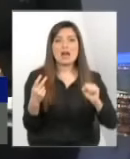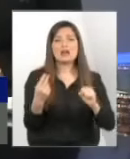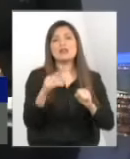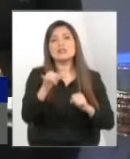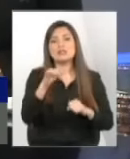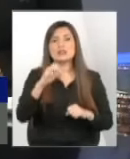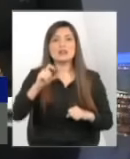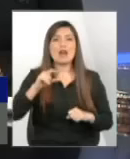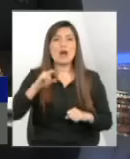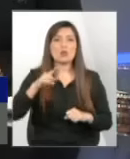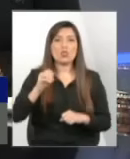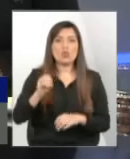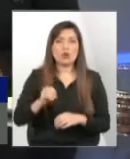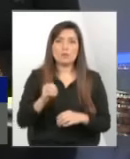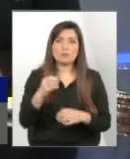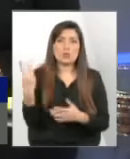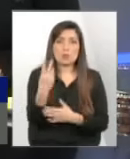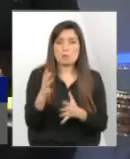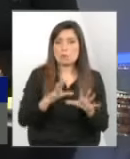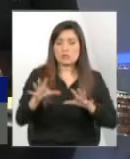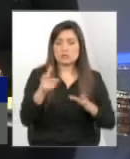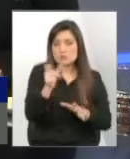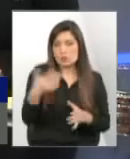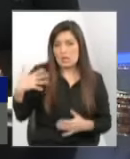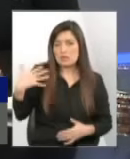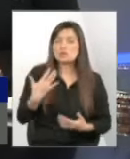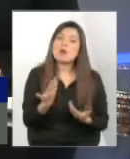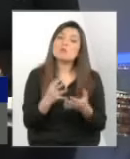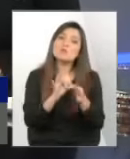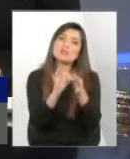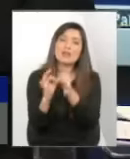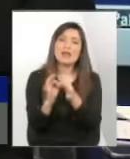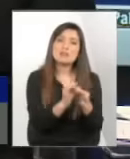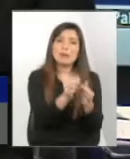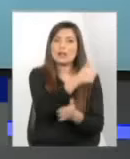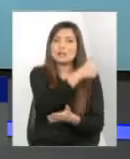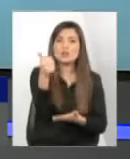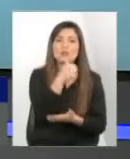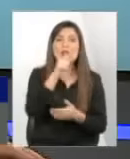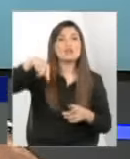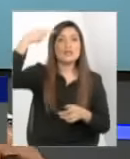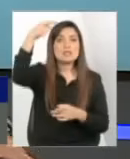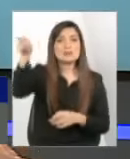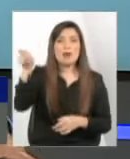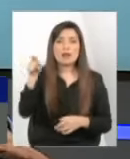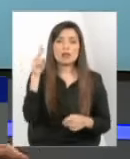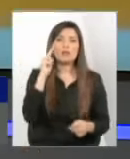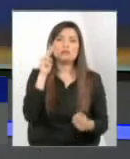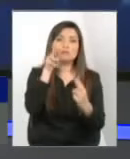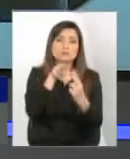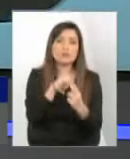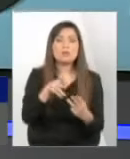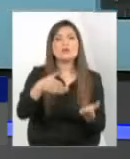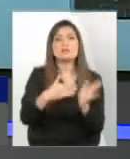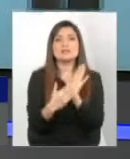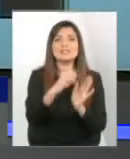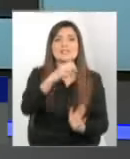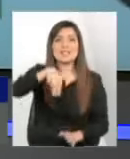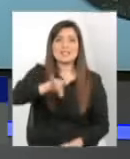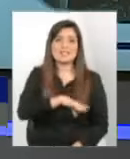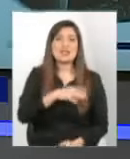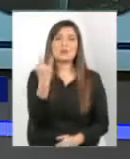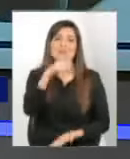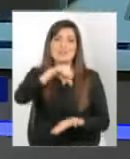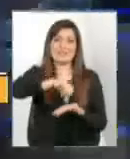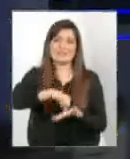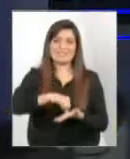que te lo agradecemos son importantes para el movimiento en realidad muchas gracias a todos nos encontramos la próxima semana esta ha sido una presentación de CNN Chile y Universidad